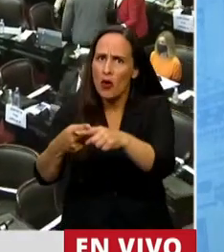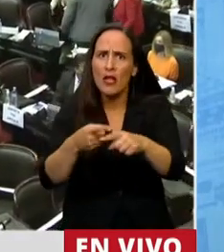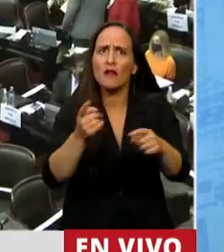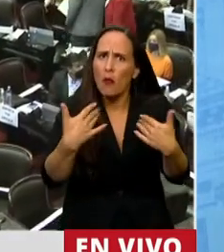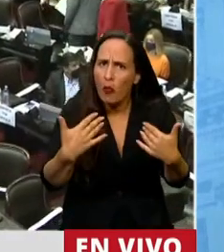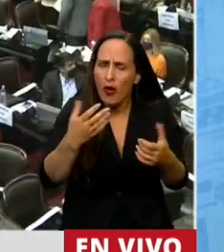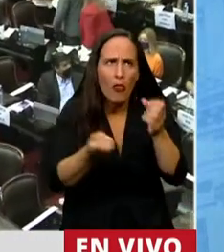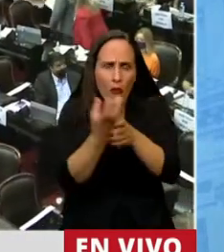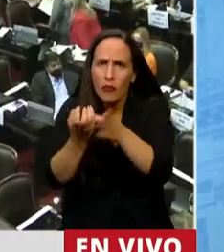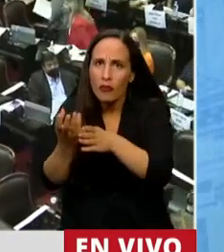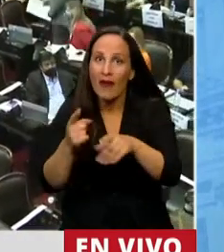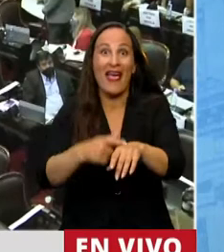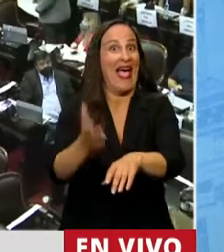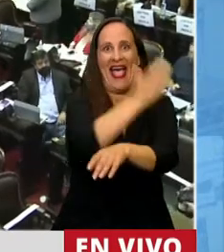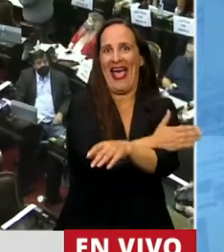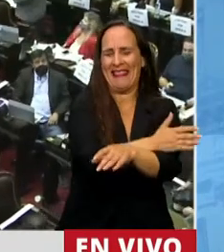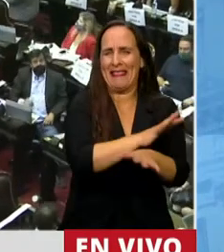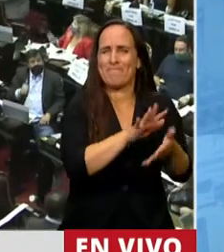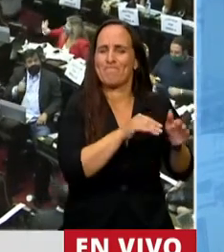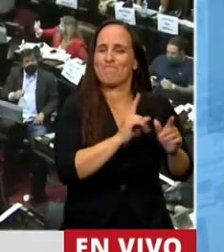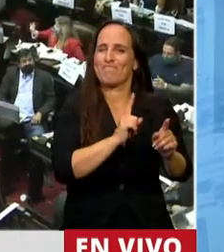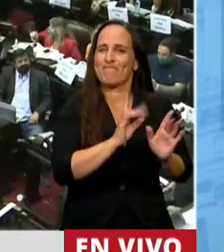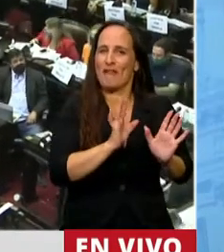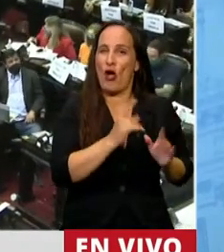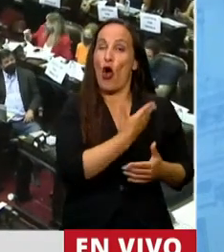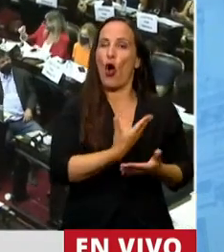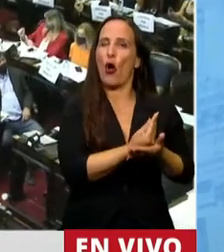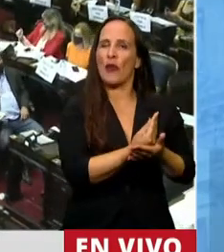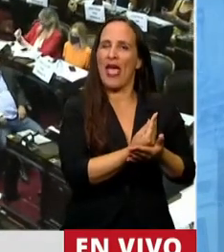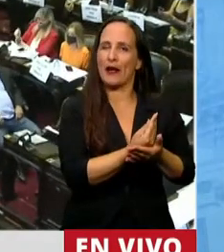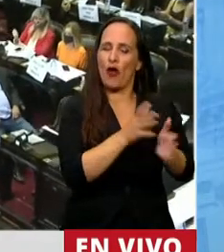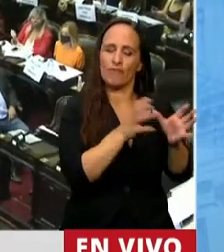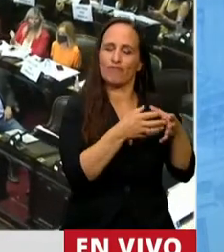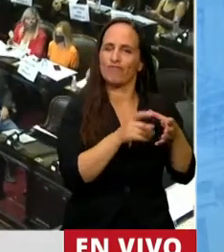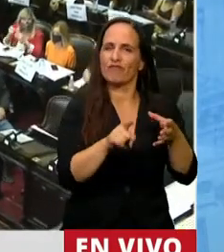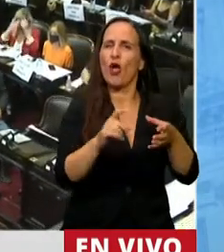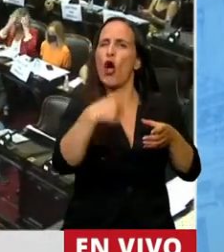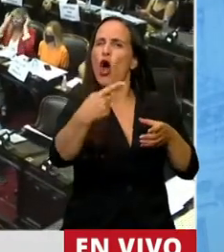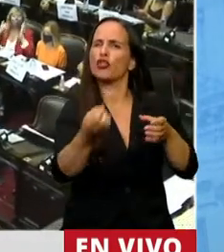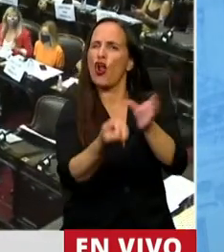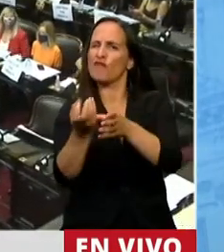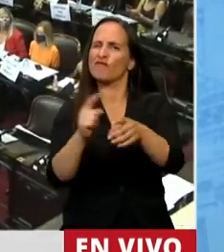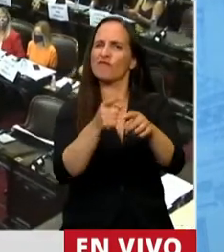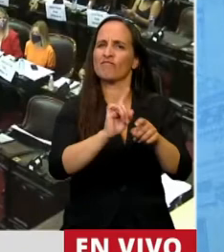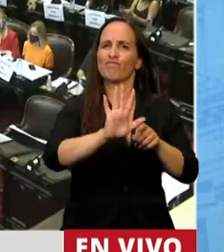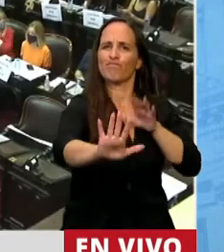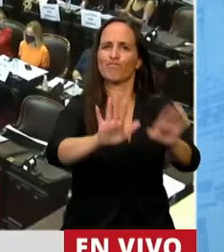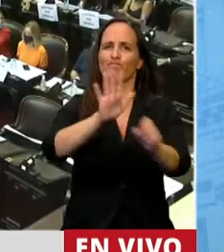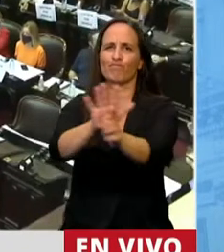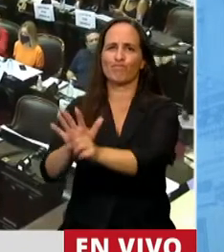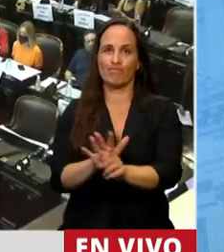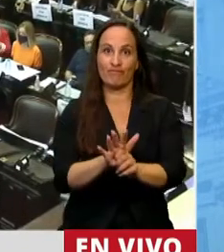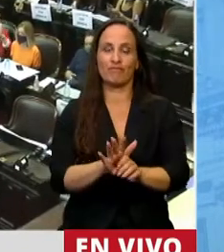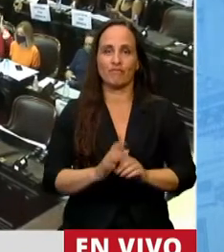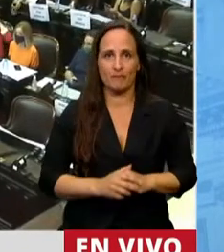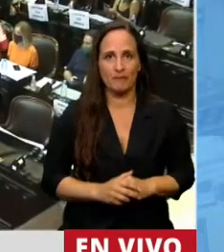momento de su participación por los gobiernos conservadores. Tal fue su impacto que en el